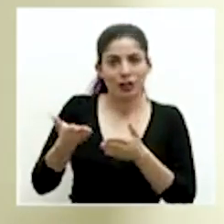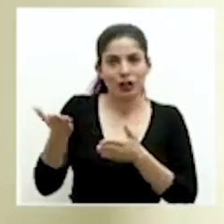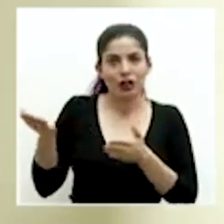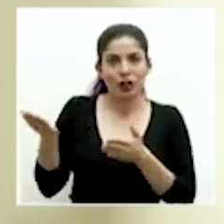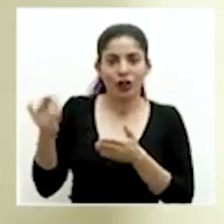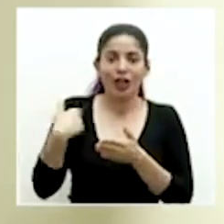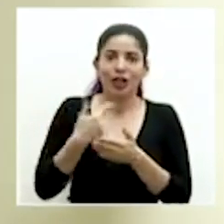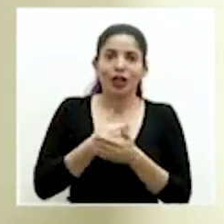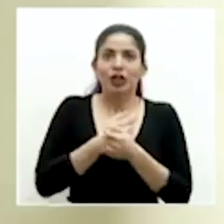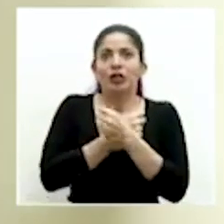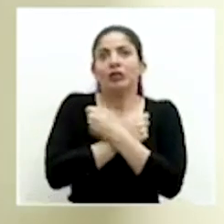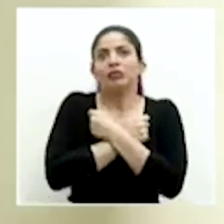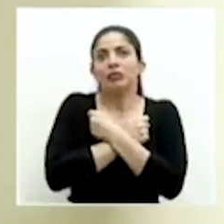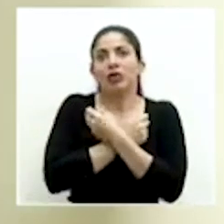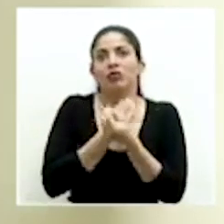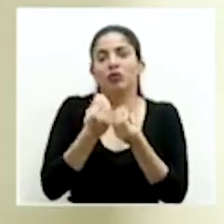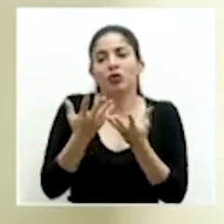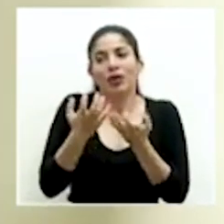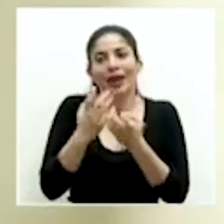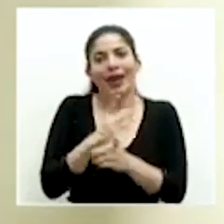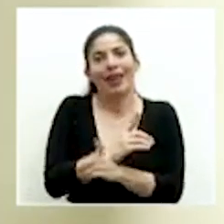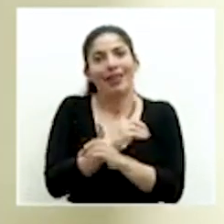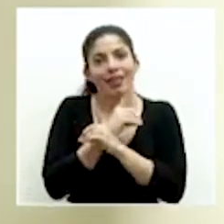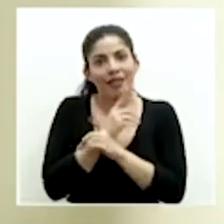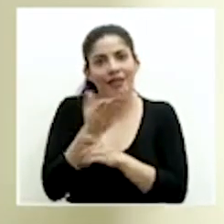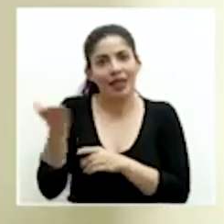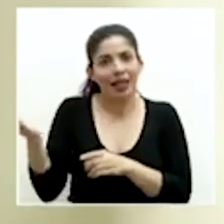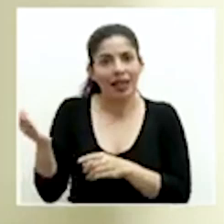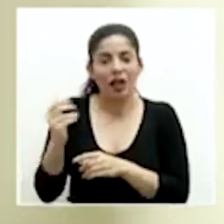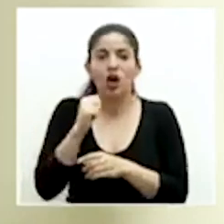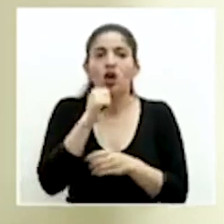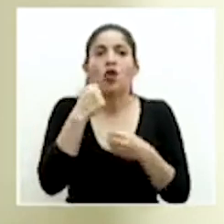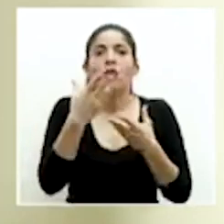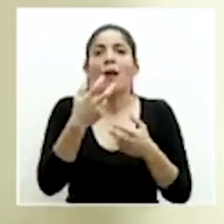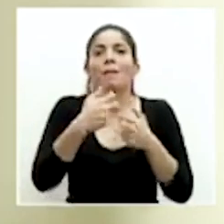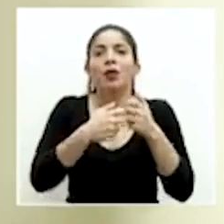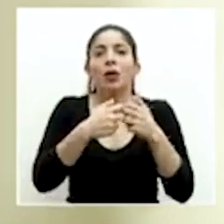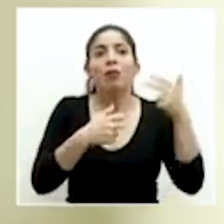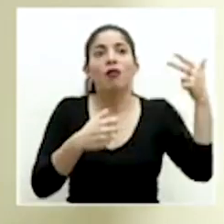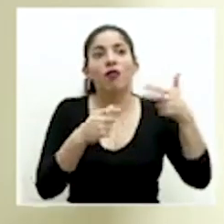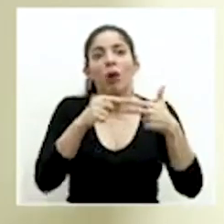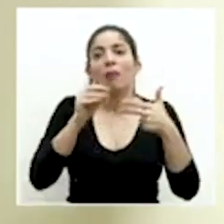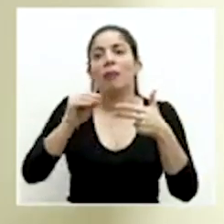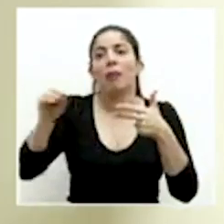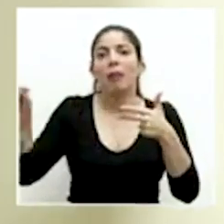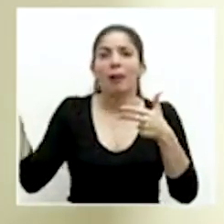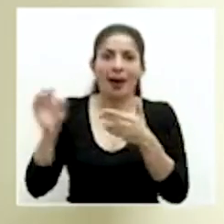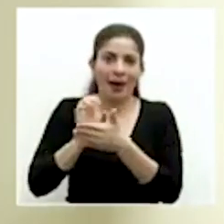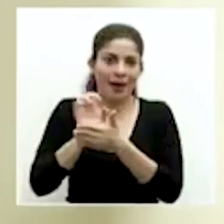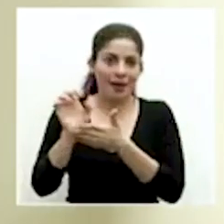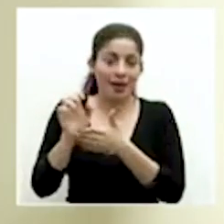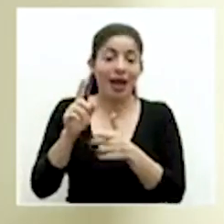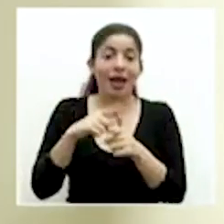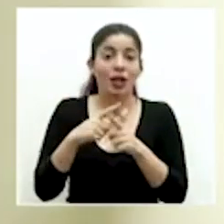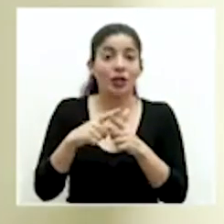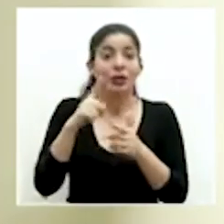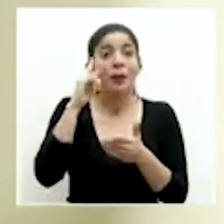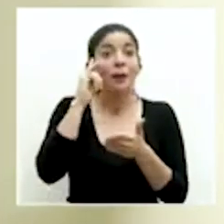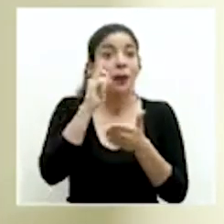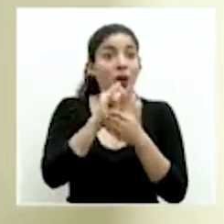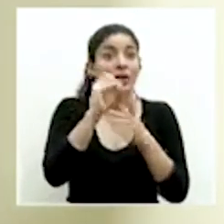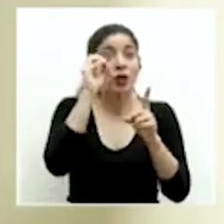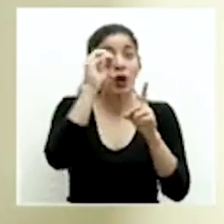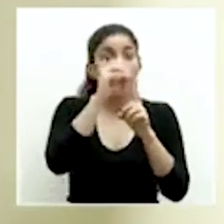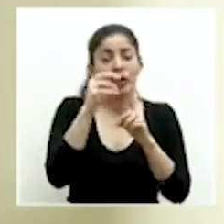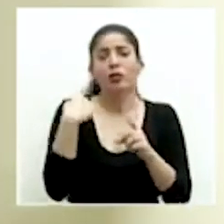hemos querido defender y que no tengamos un problema de transmisión comunitaria. Así que bajo esa premisa